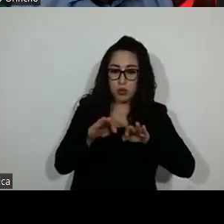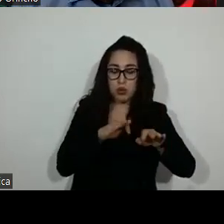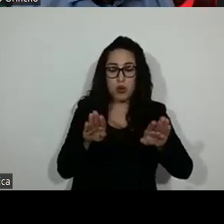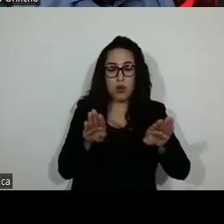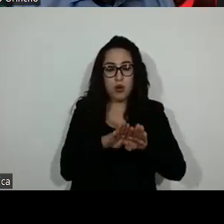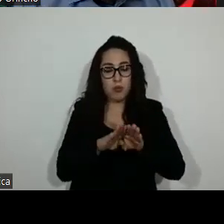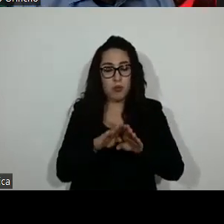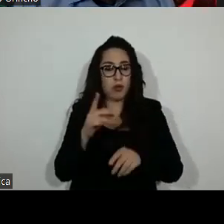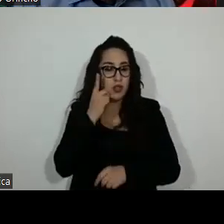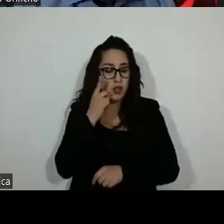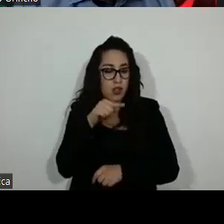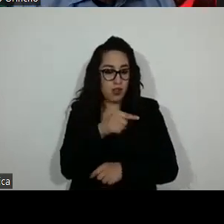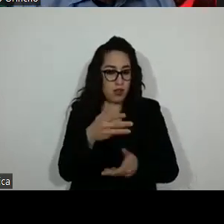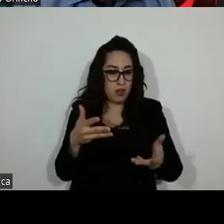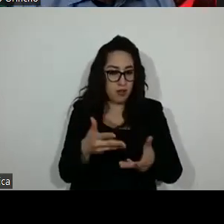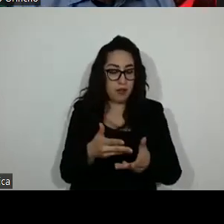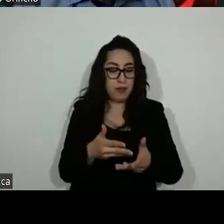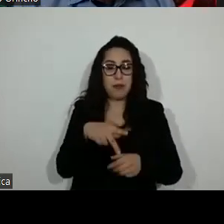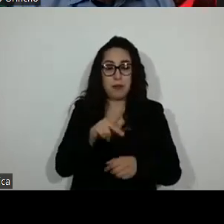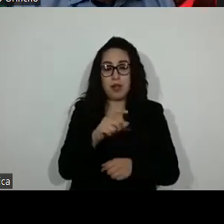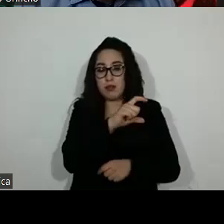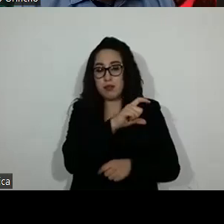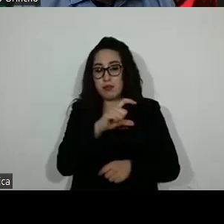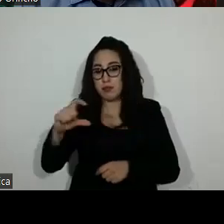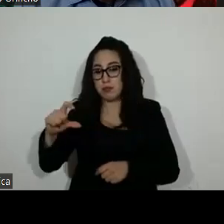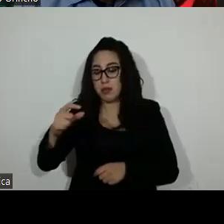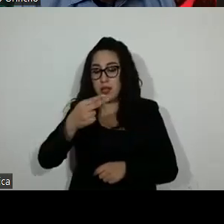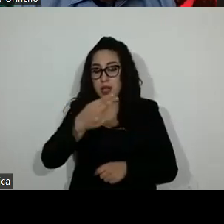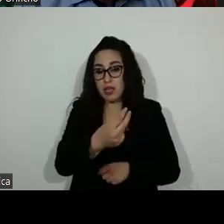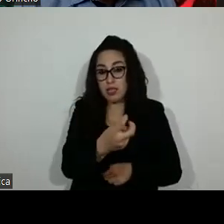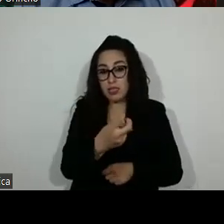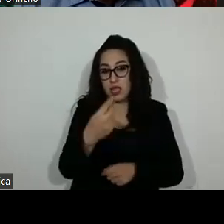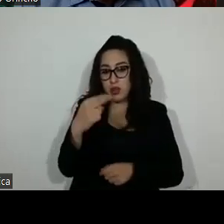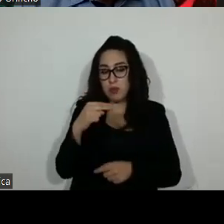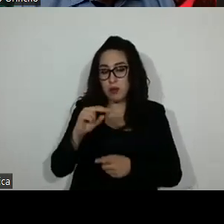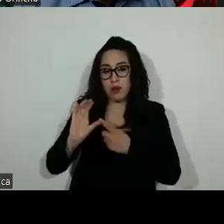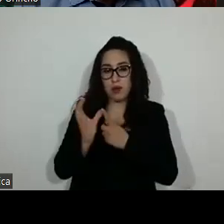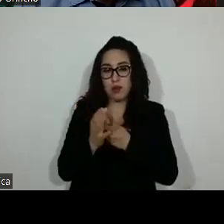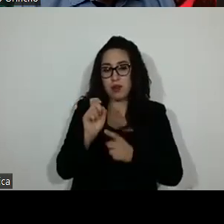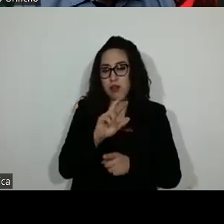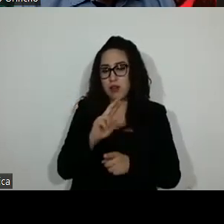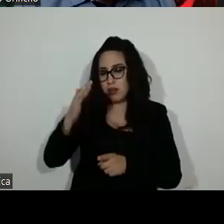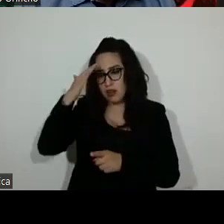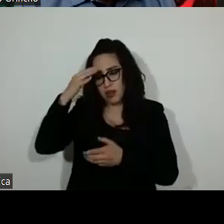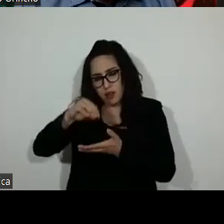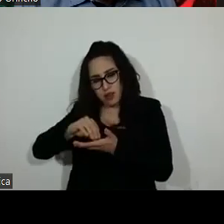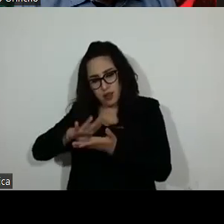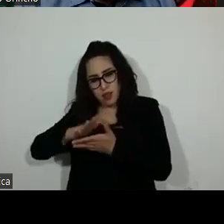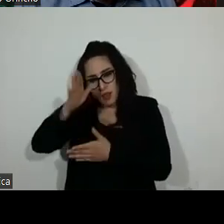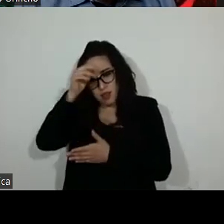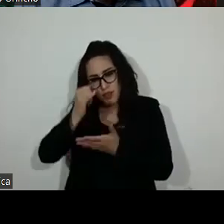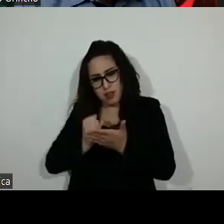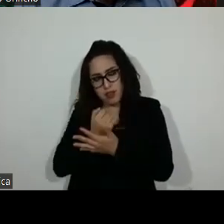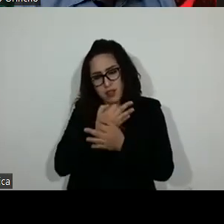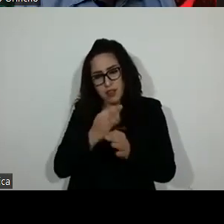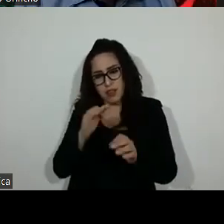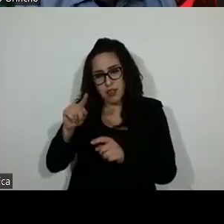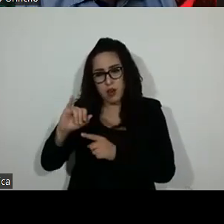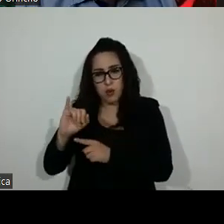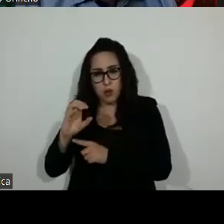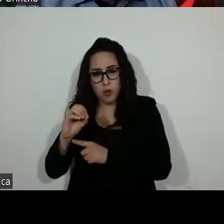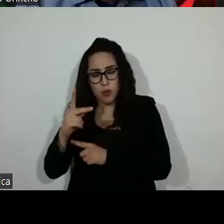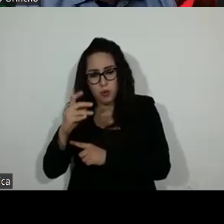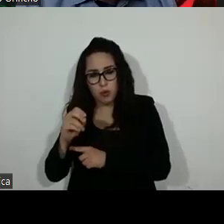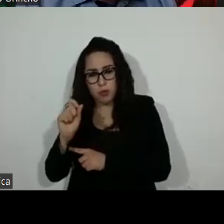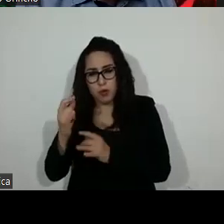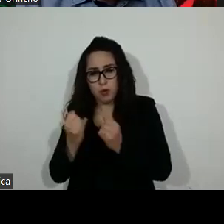que esta denominación es conteste con lo señalado en los acuerdos emitidos por la JUCOPO y aprobados